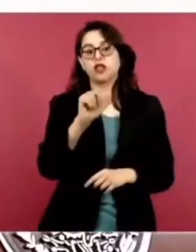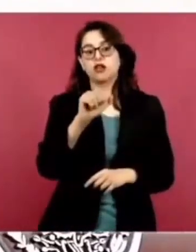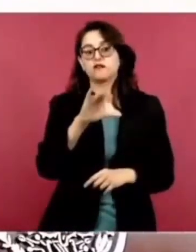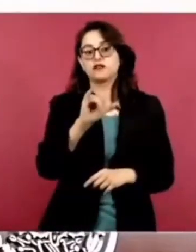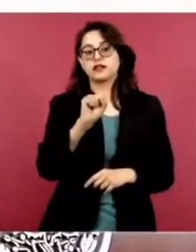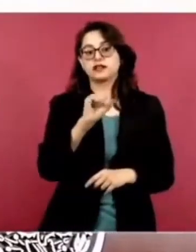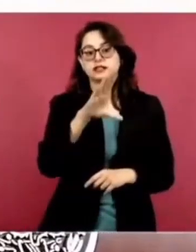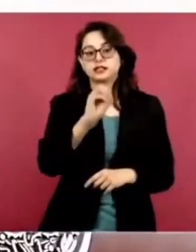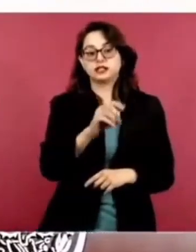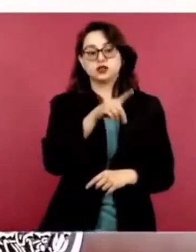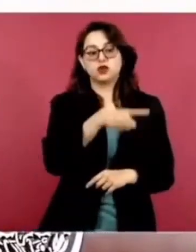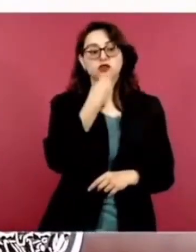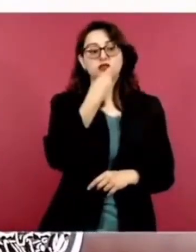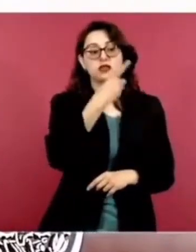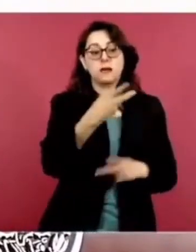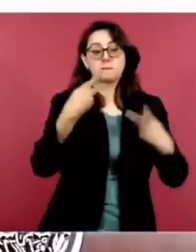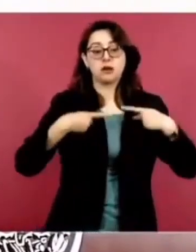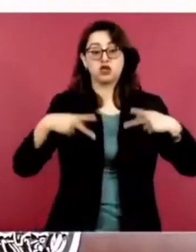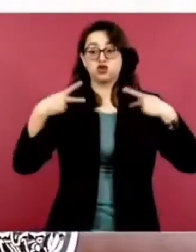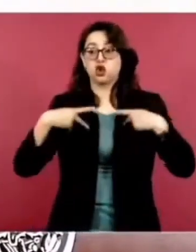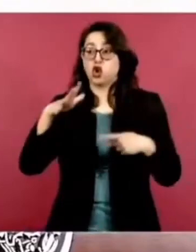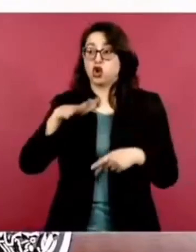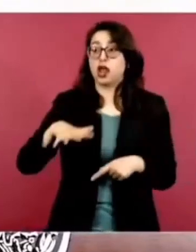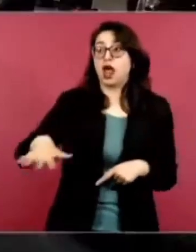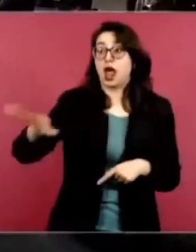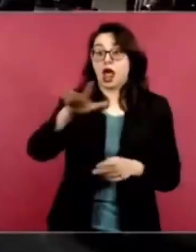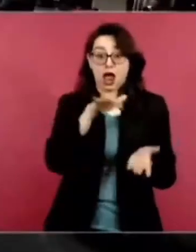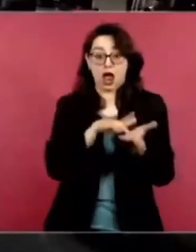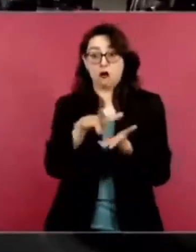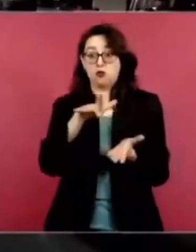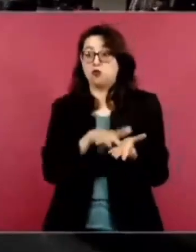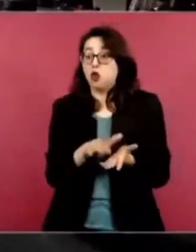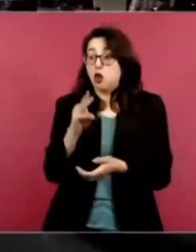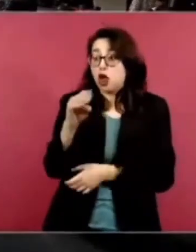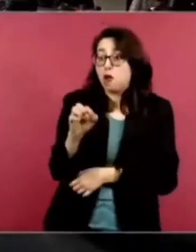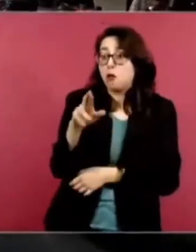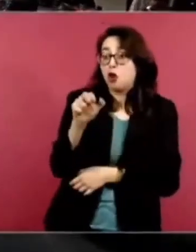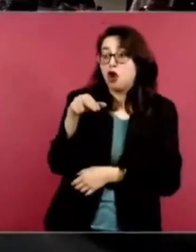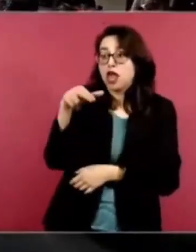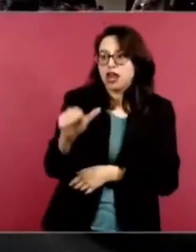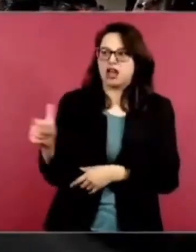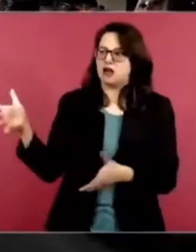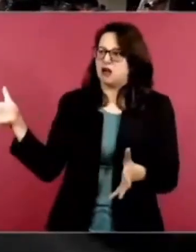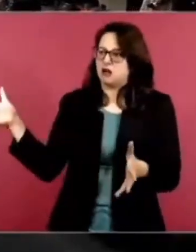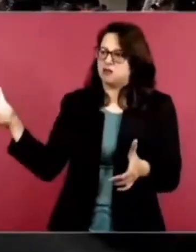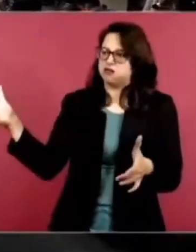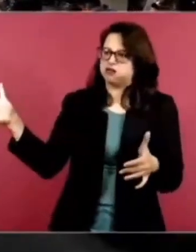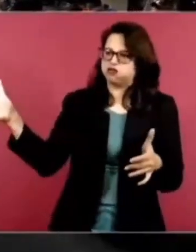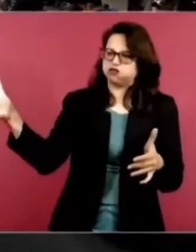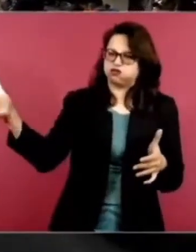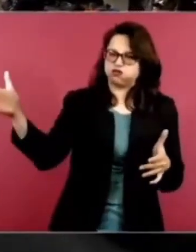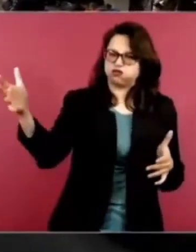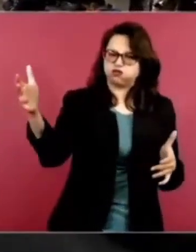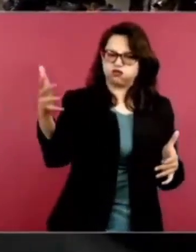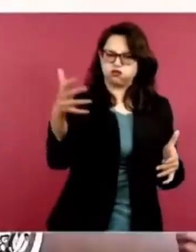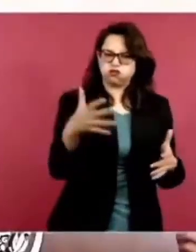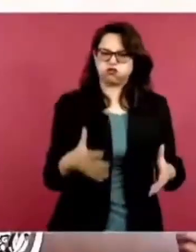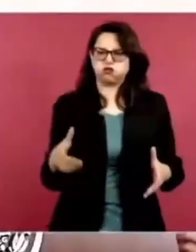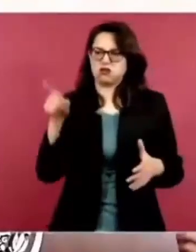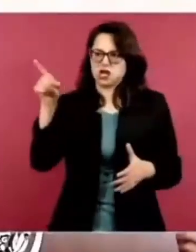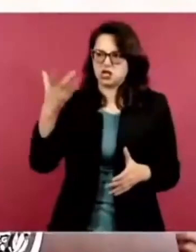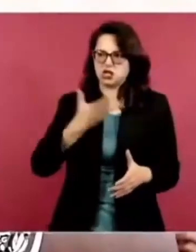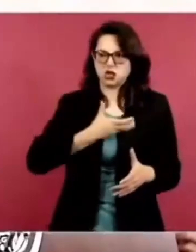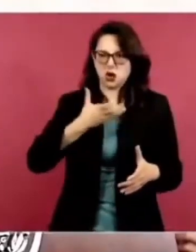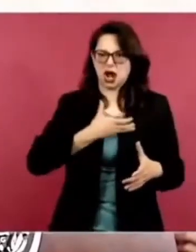plaza del Zócalo. Todos esos... Un día aquí los...